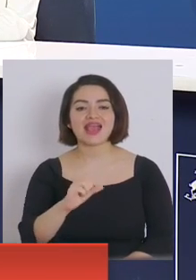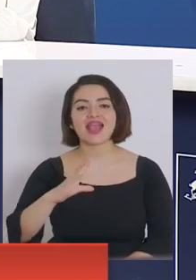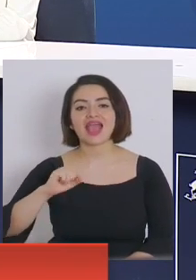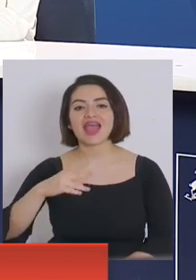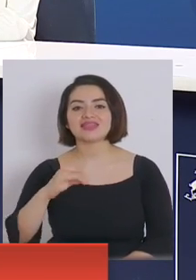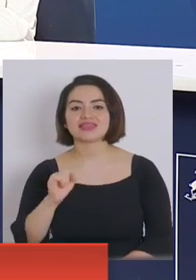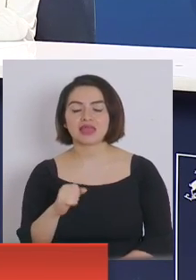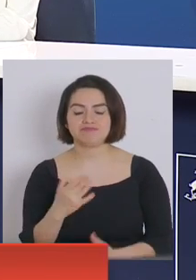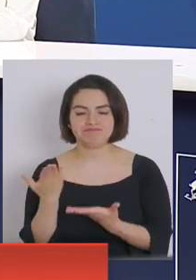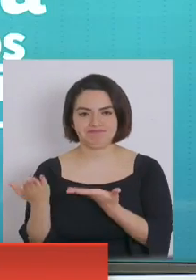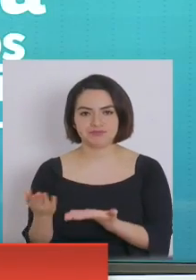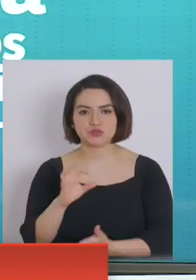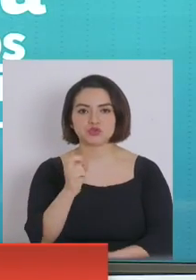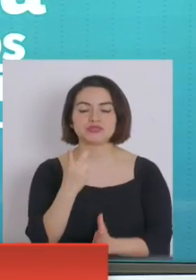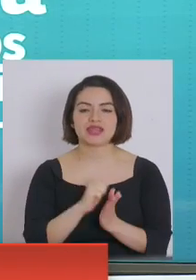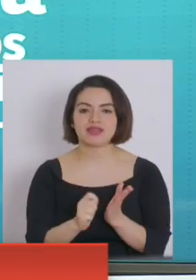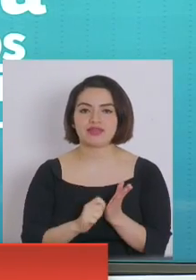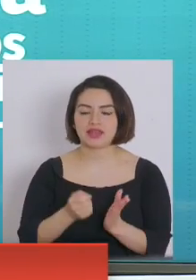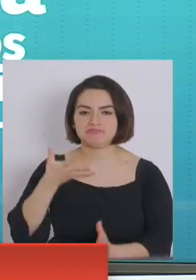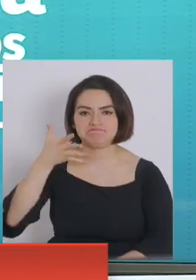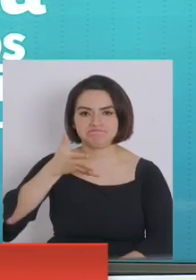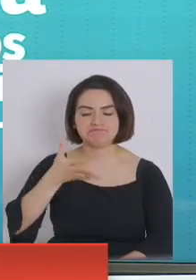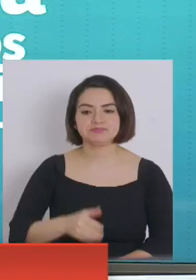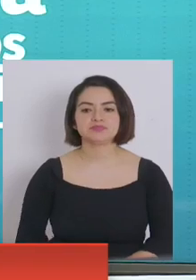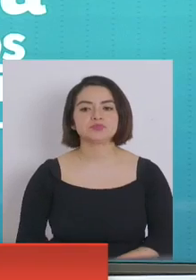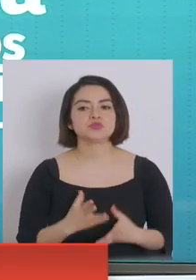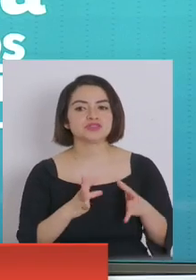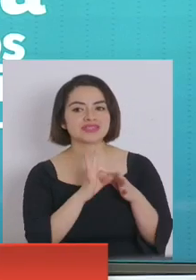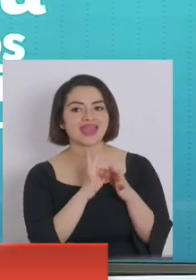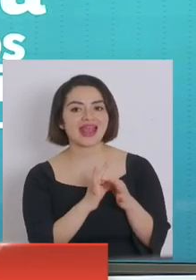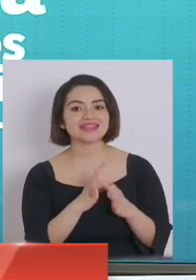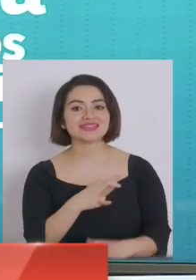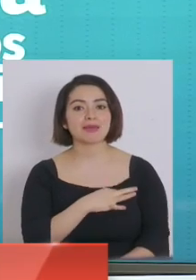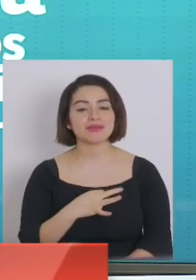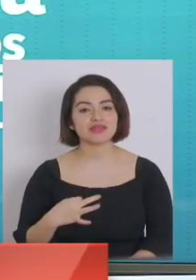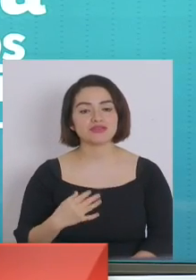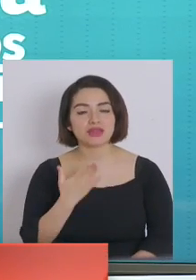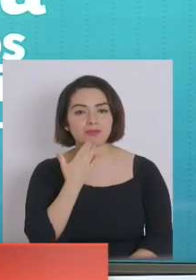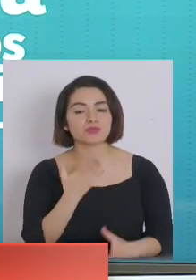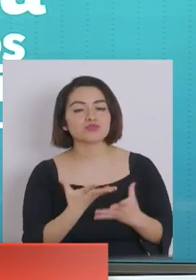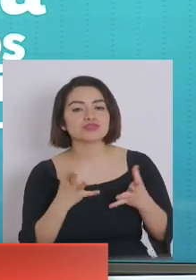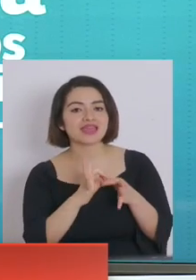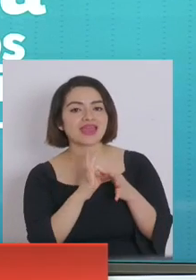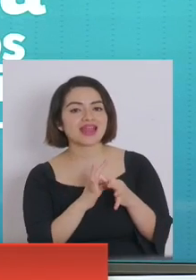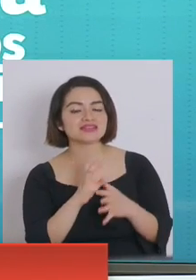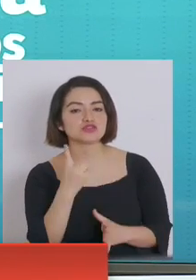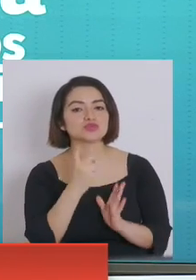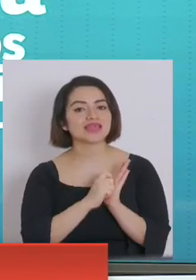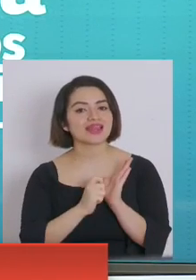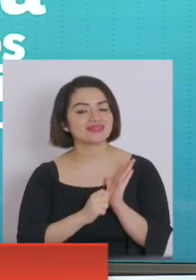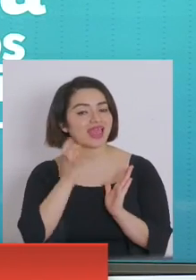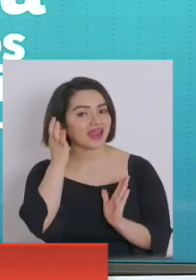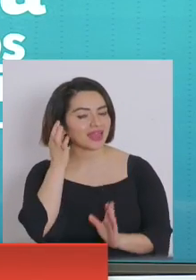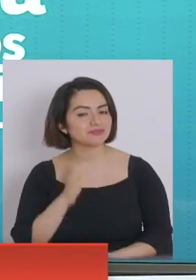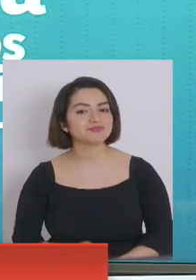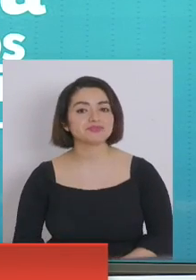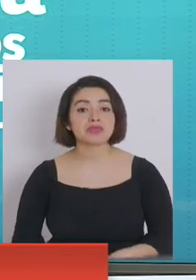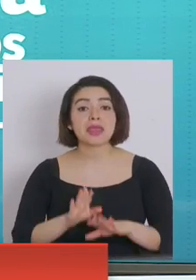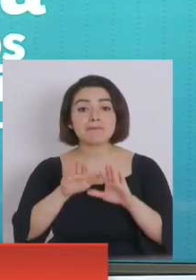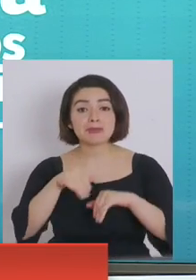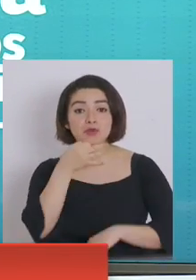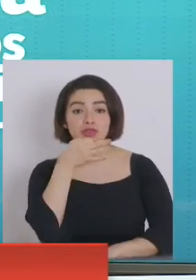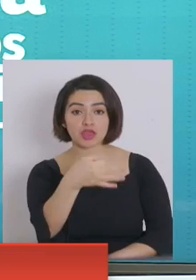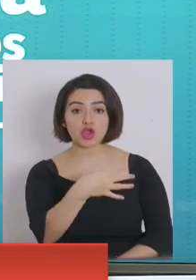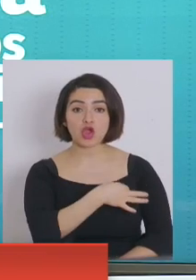subsecretaria Acandia. Muchas gracias, ministro. Gracias, subsecretaria Daza, también por el espacio. Tal como señalaba el